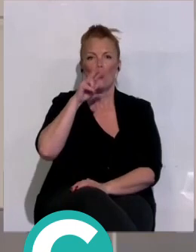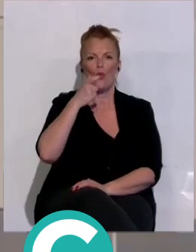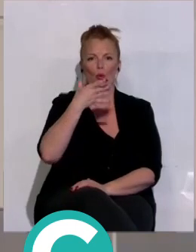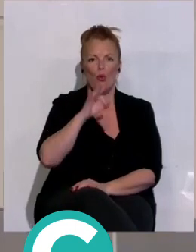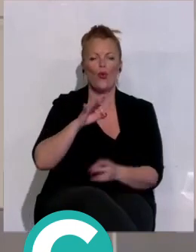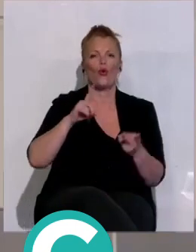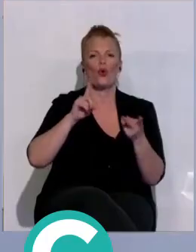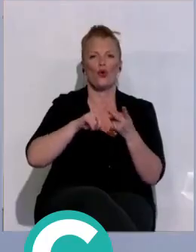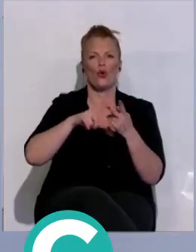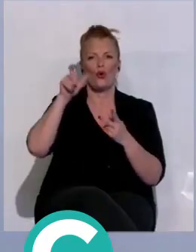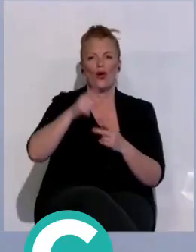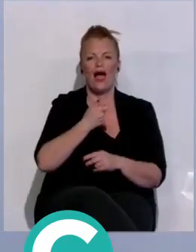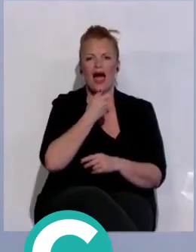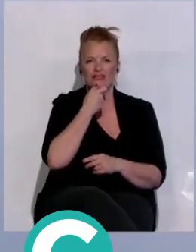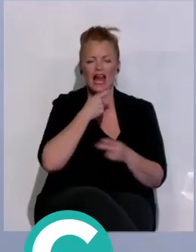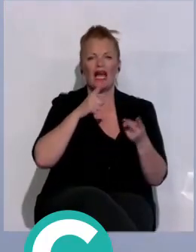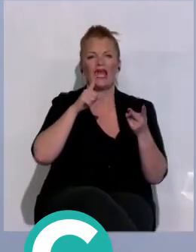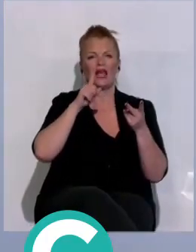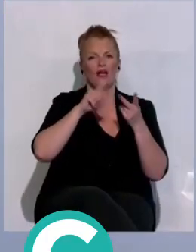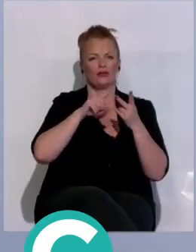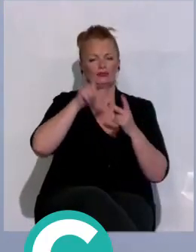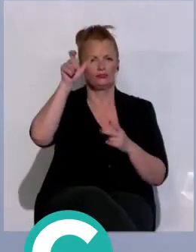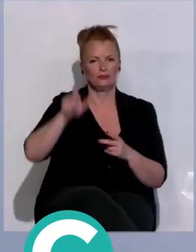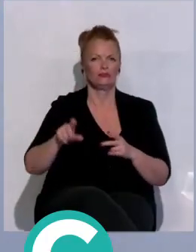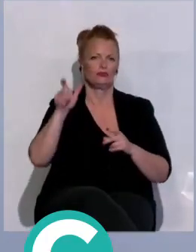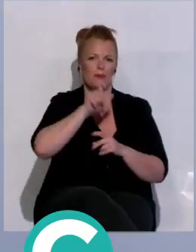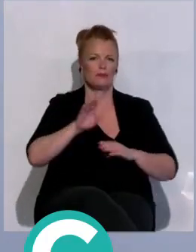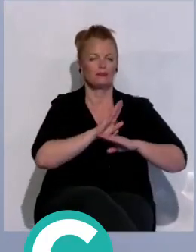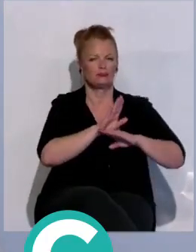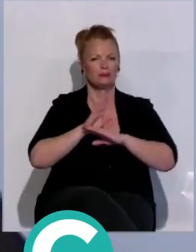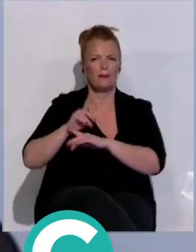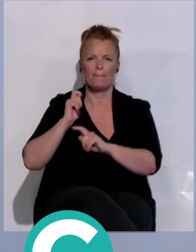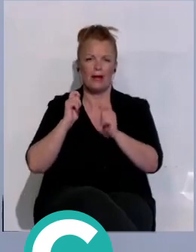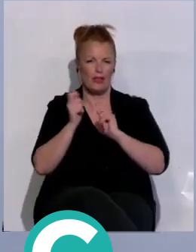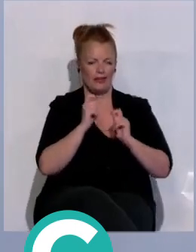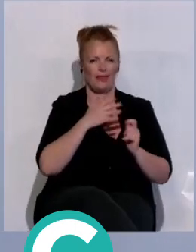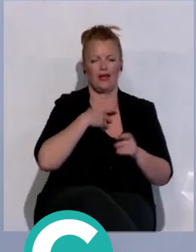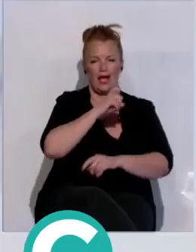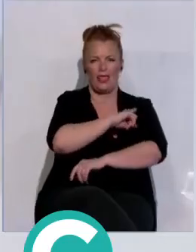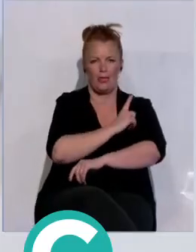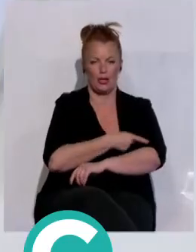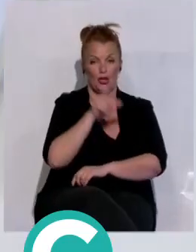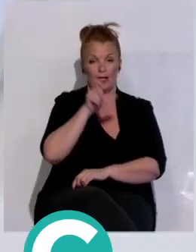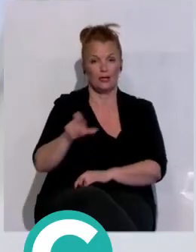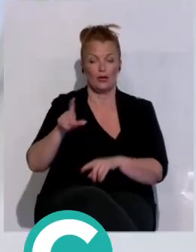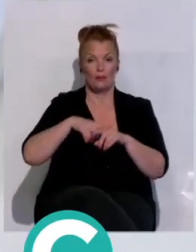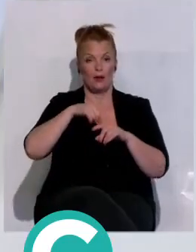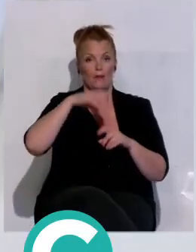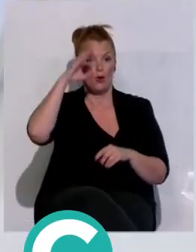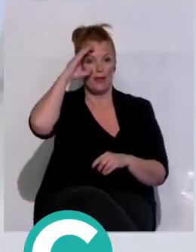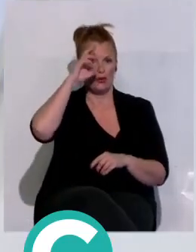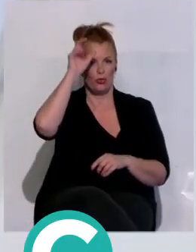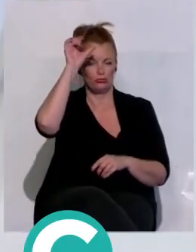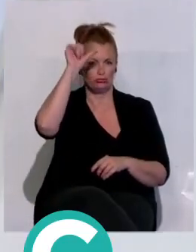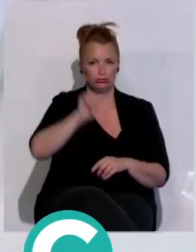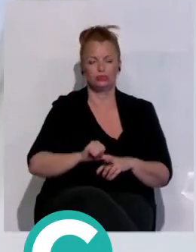Antonio García, junto a José Manuel Figueroa, Ángel Lago y Juan Antonio Bocuñano. Los espectadores serán protagonistas con